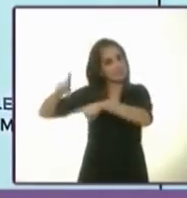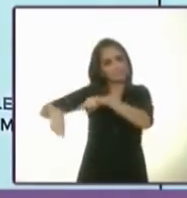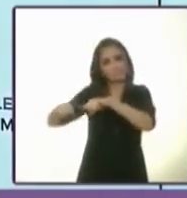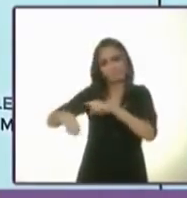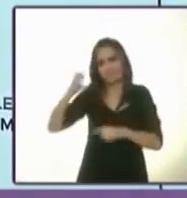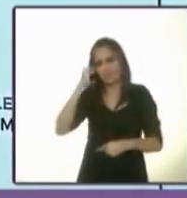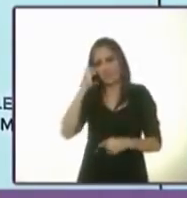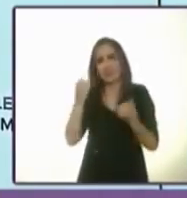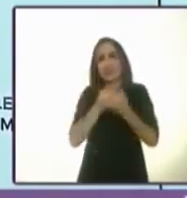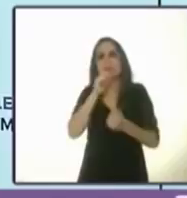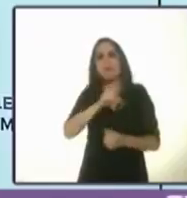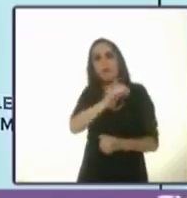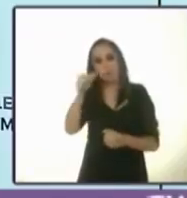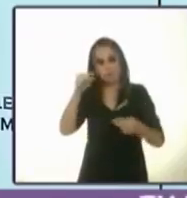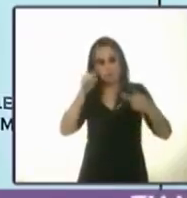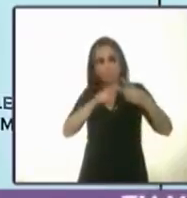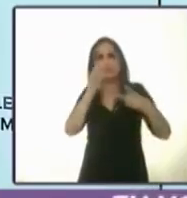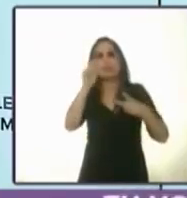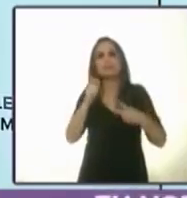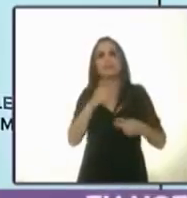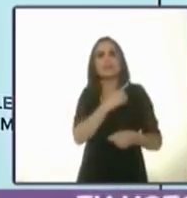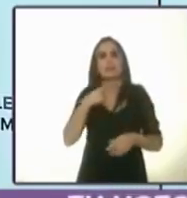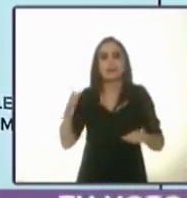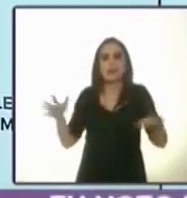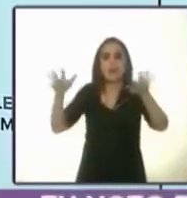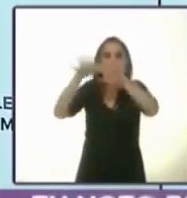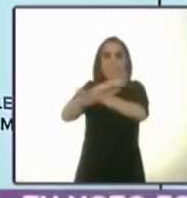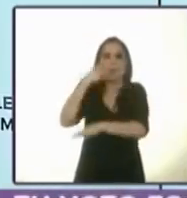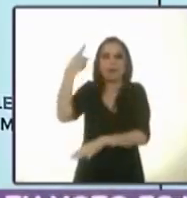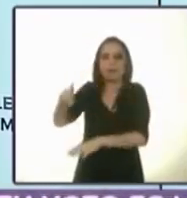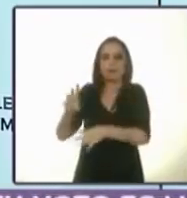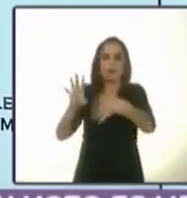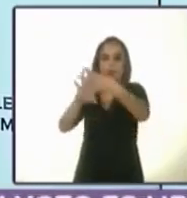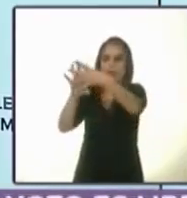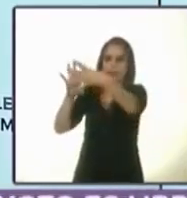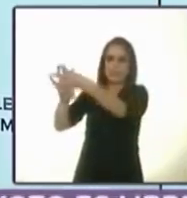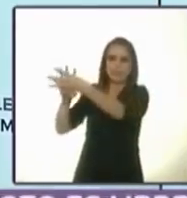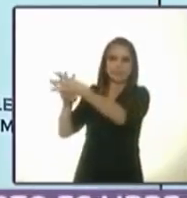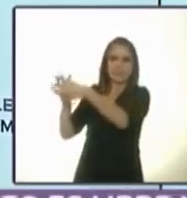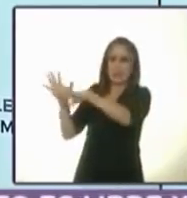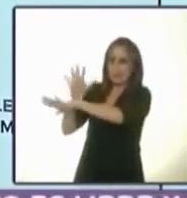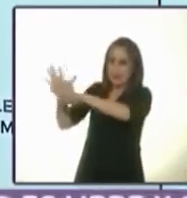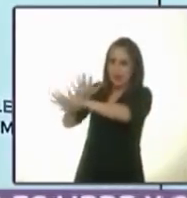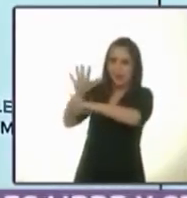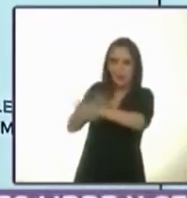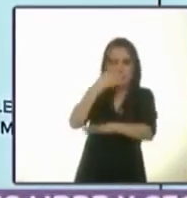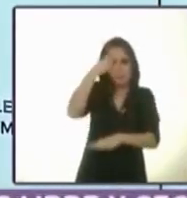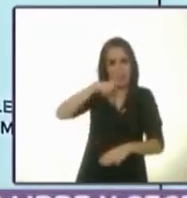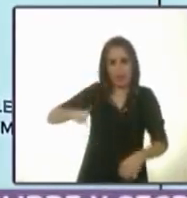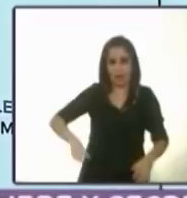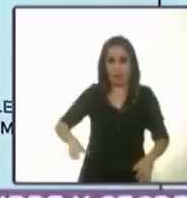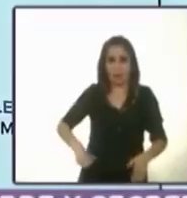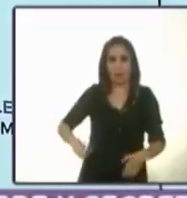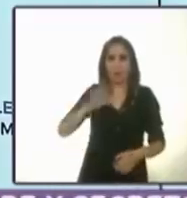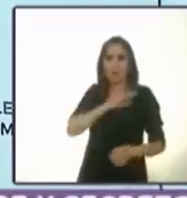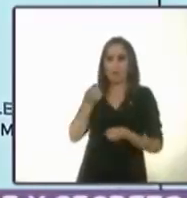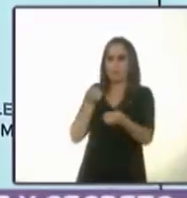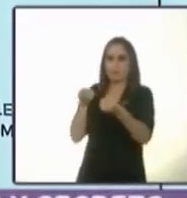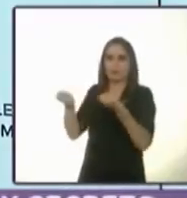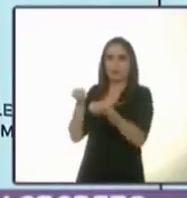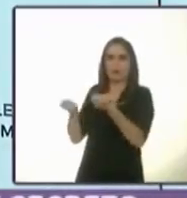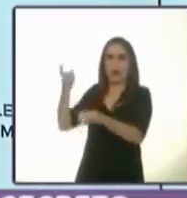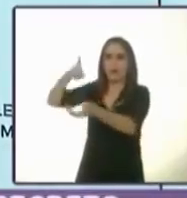central, cambiar el modelo físico de los reclusorios para recuperar el gobierno que hoy tienen los internos.